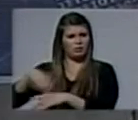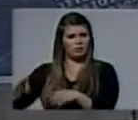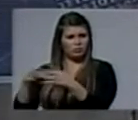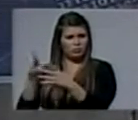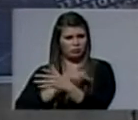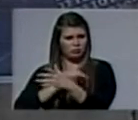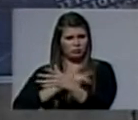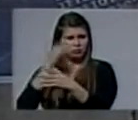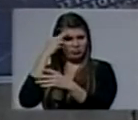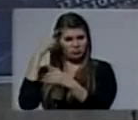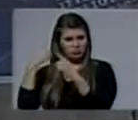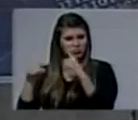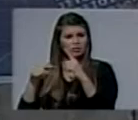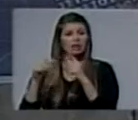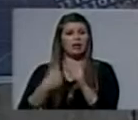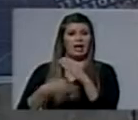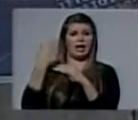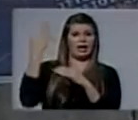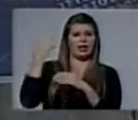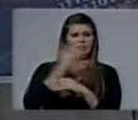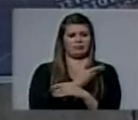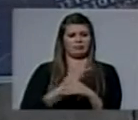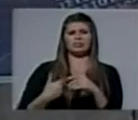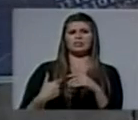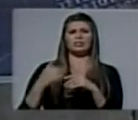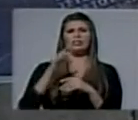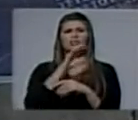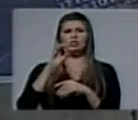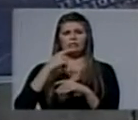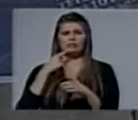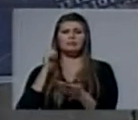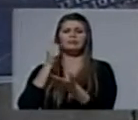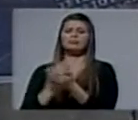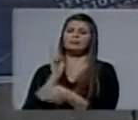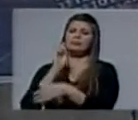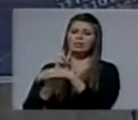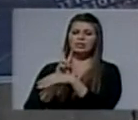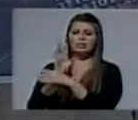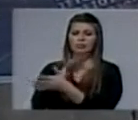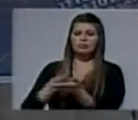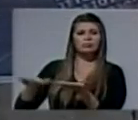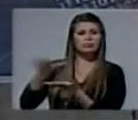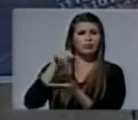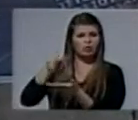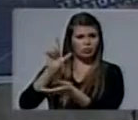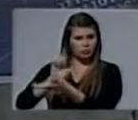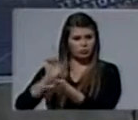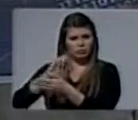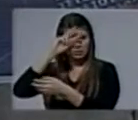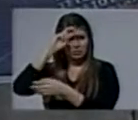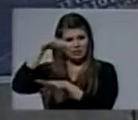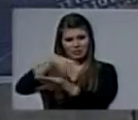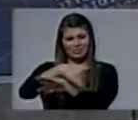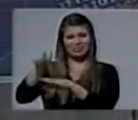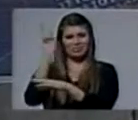Me acuerdo que el expresidente Rodríguez una vez personalmente recorrió las instalaciones del neuropsiquiátrico sobre la avenida